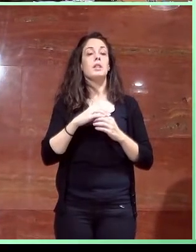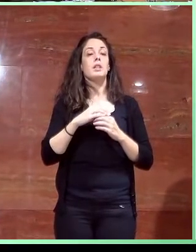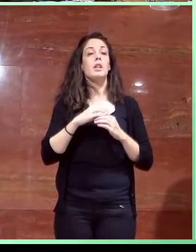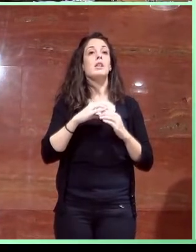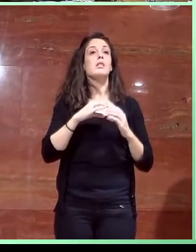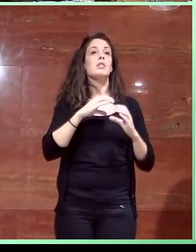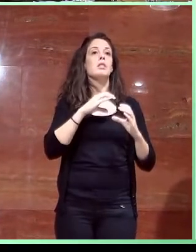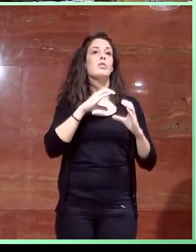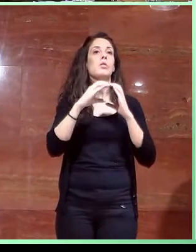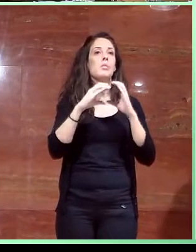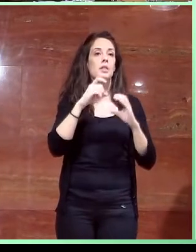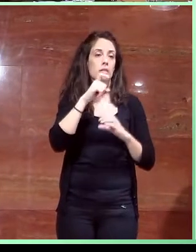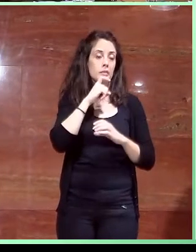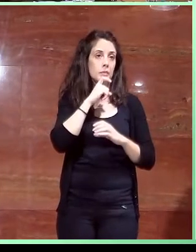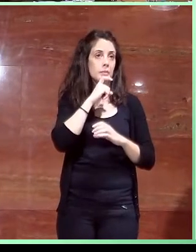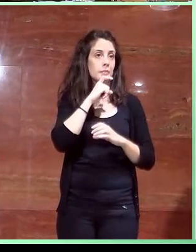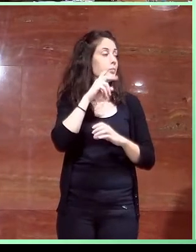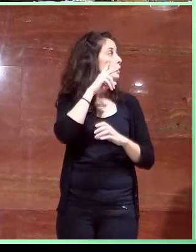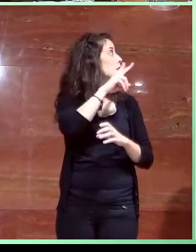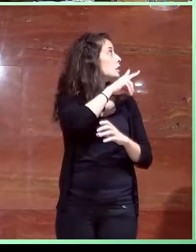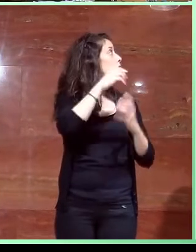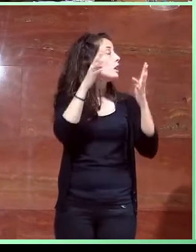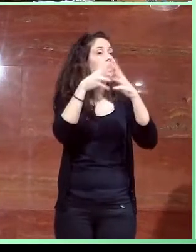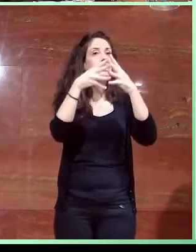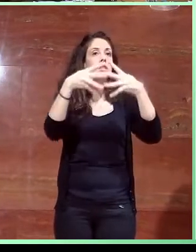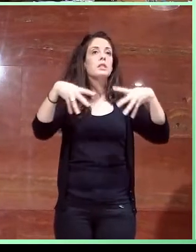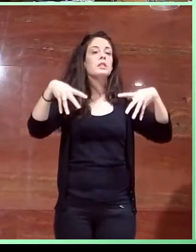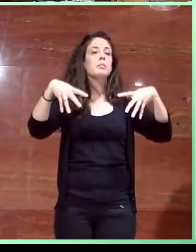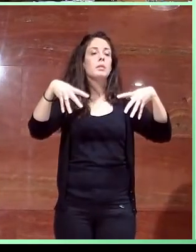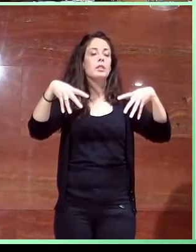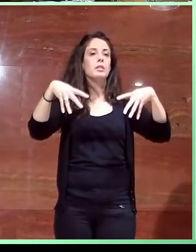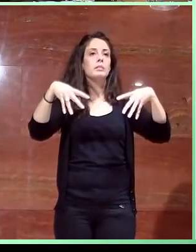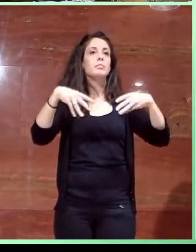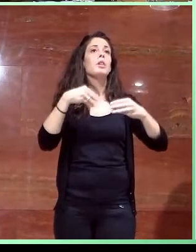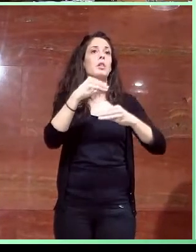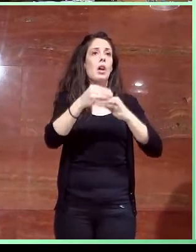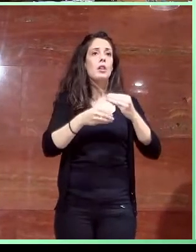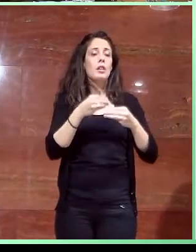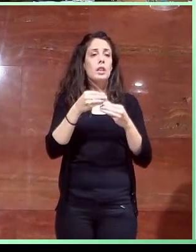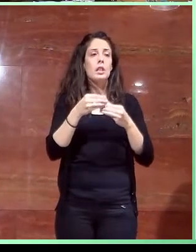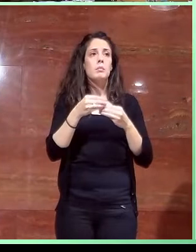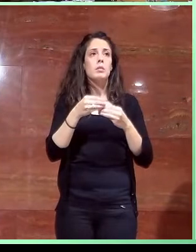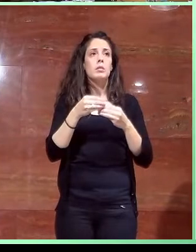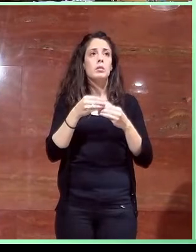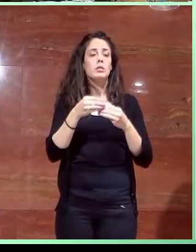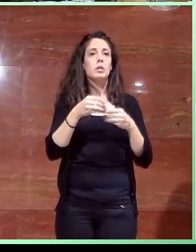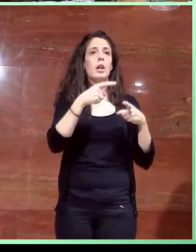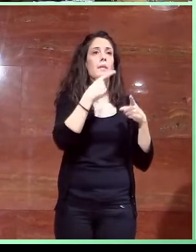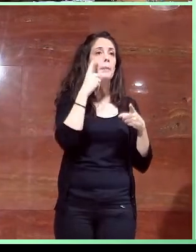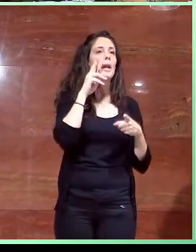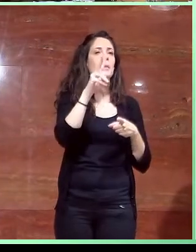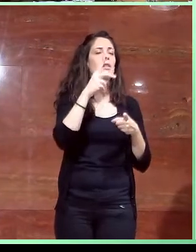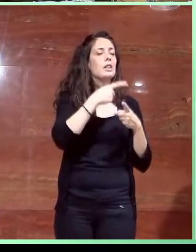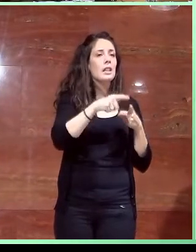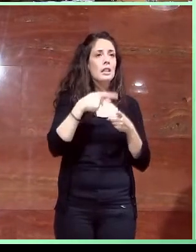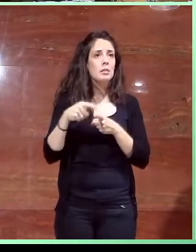elementos. Este esquema lo traemos aquí porque es el análisis que nosotros hicimos para ver qué eran los elementos que